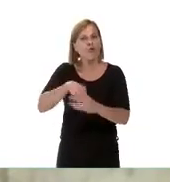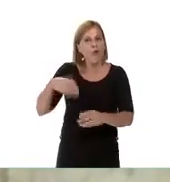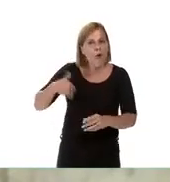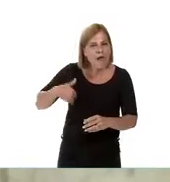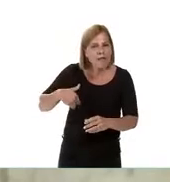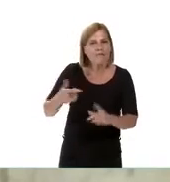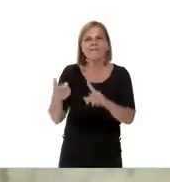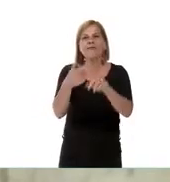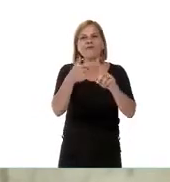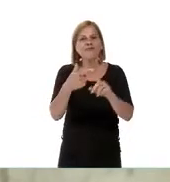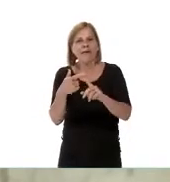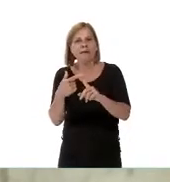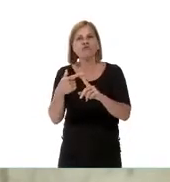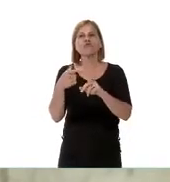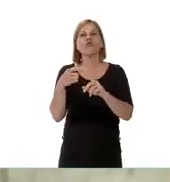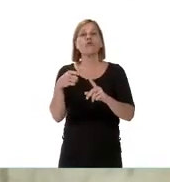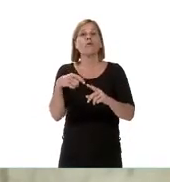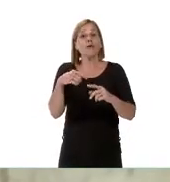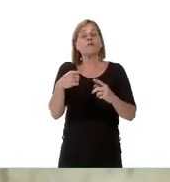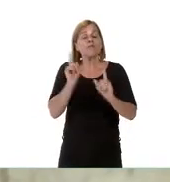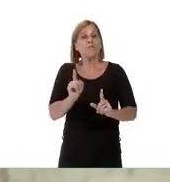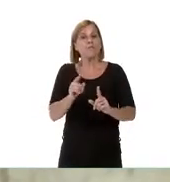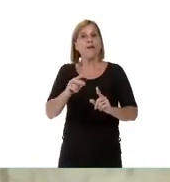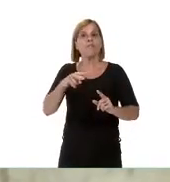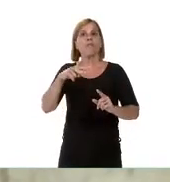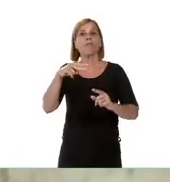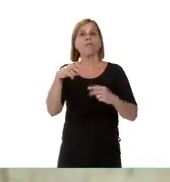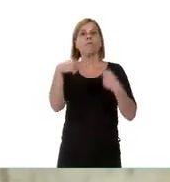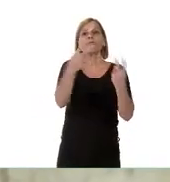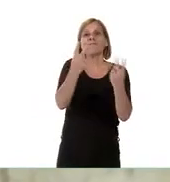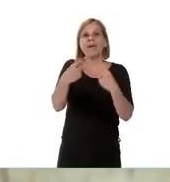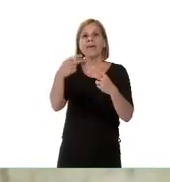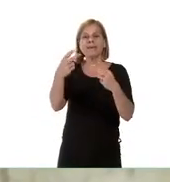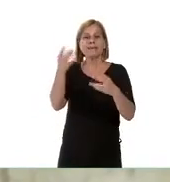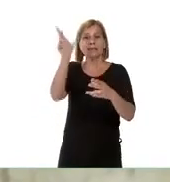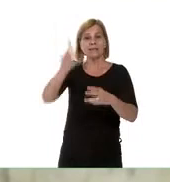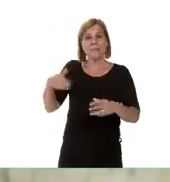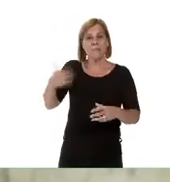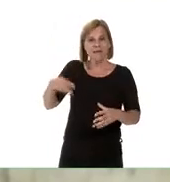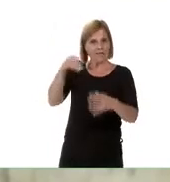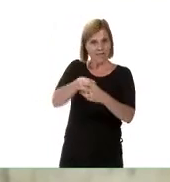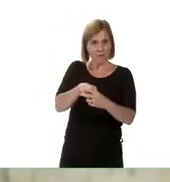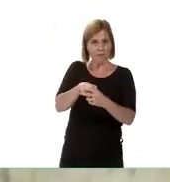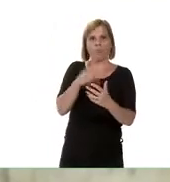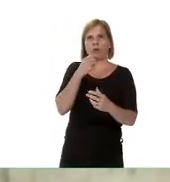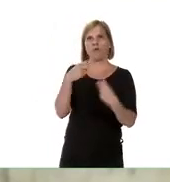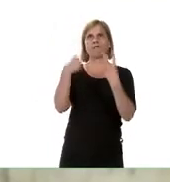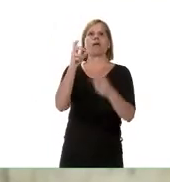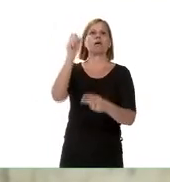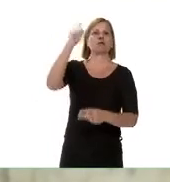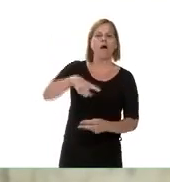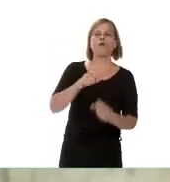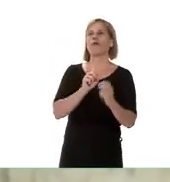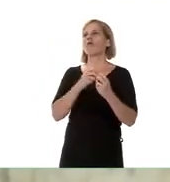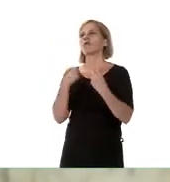pero en otros casos tenemos viajes dentro del país, antecedente de ir a Chaco, de ir a Ciudad Autónoma de